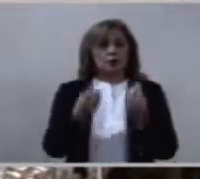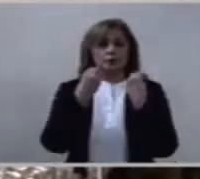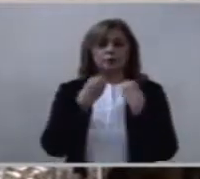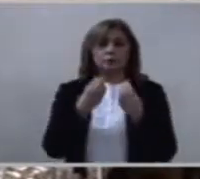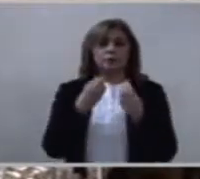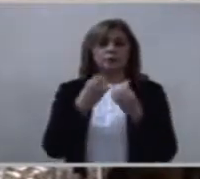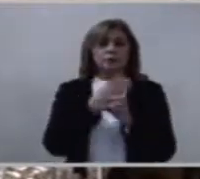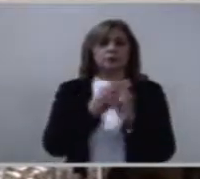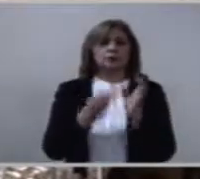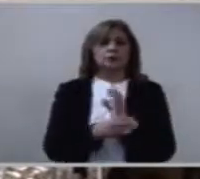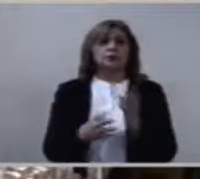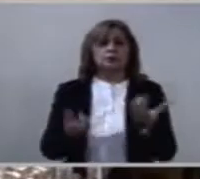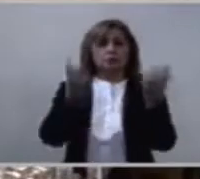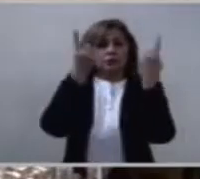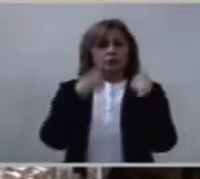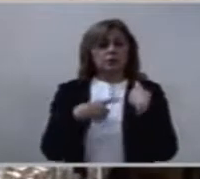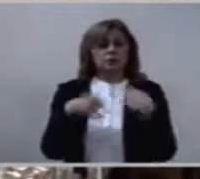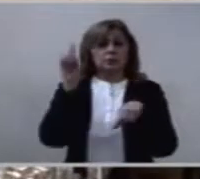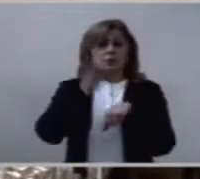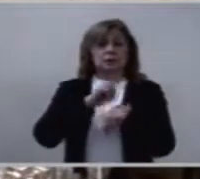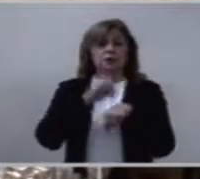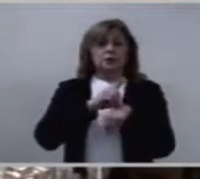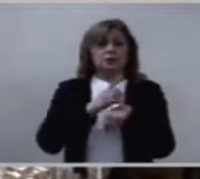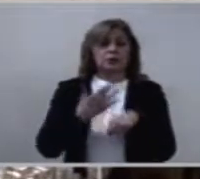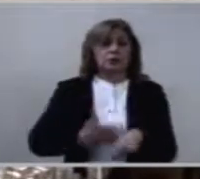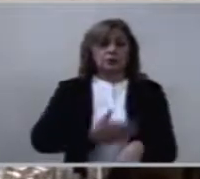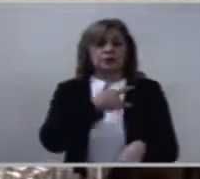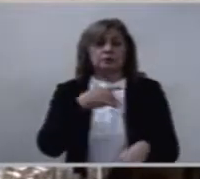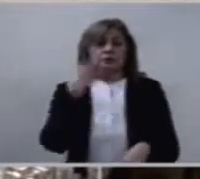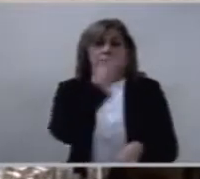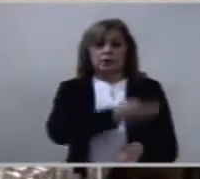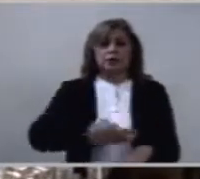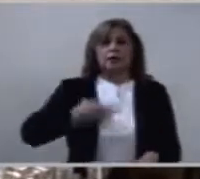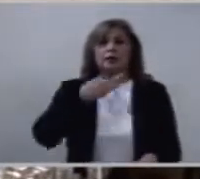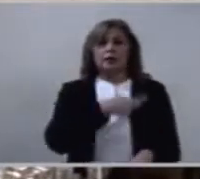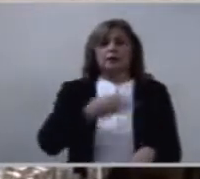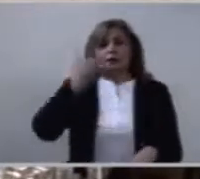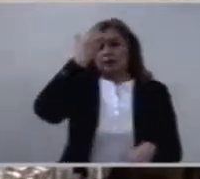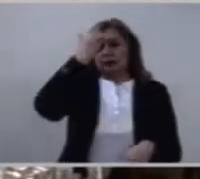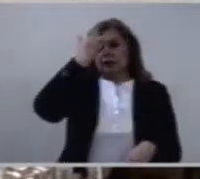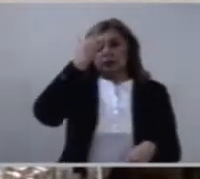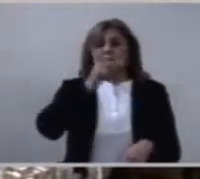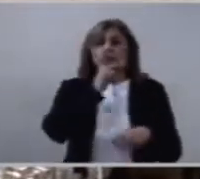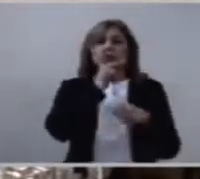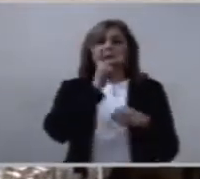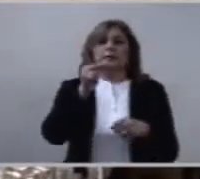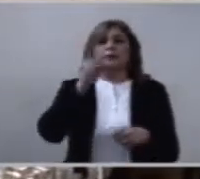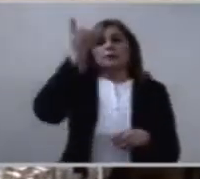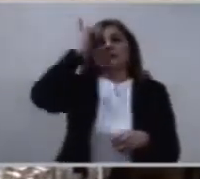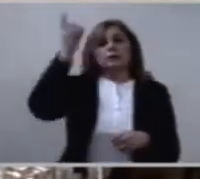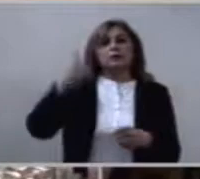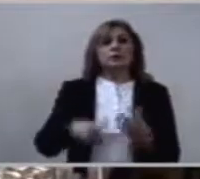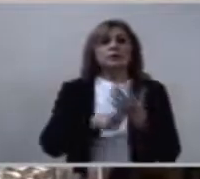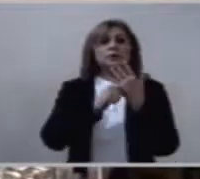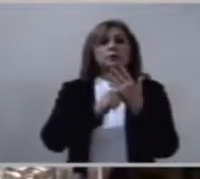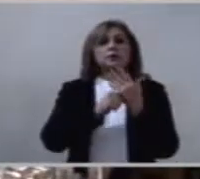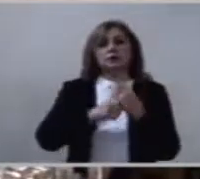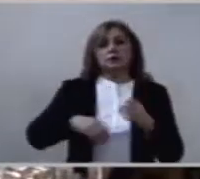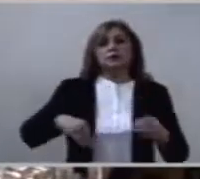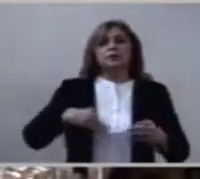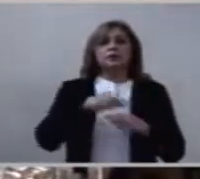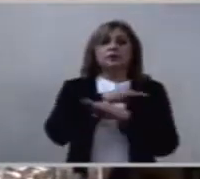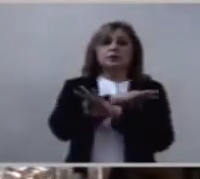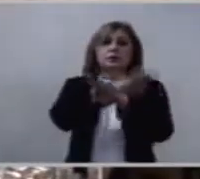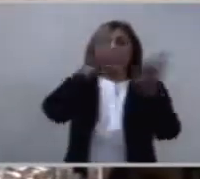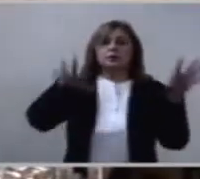porque es el gozo del Evangelio, la alegría de vivir. Es